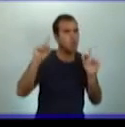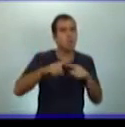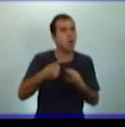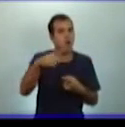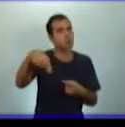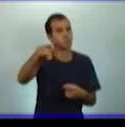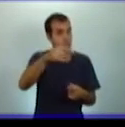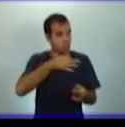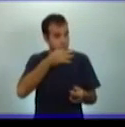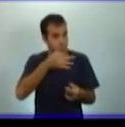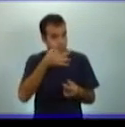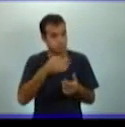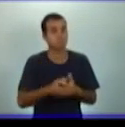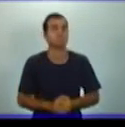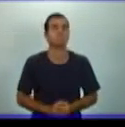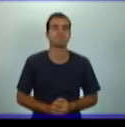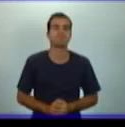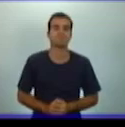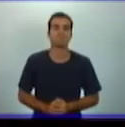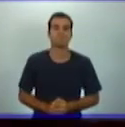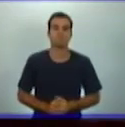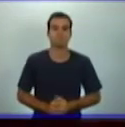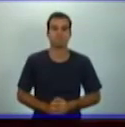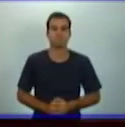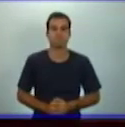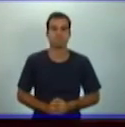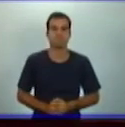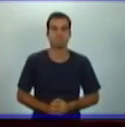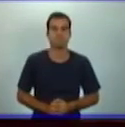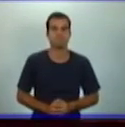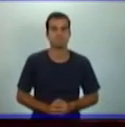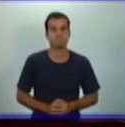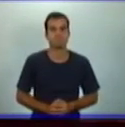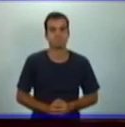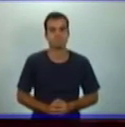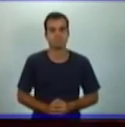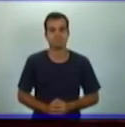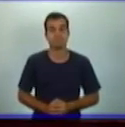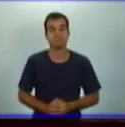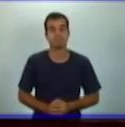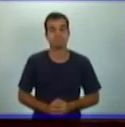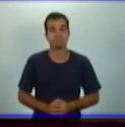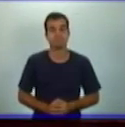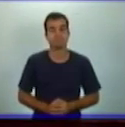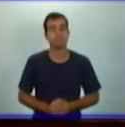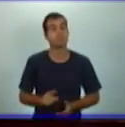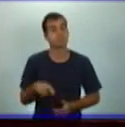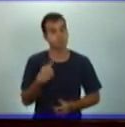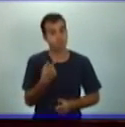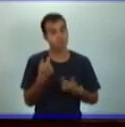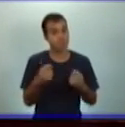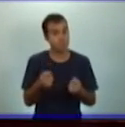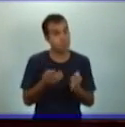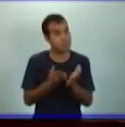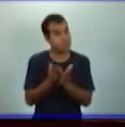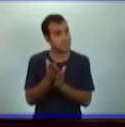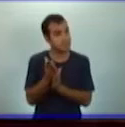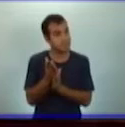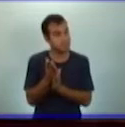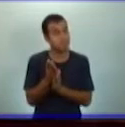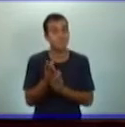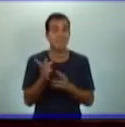Y por supuesto, creo que debemos seguir sistematizando algunos